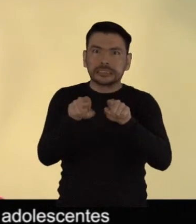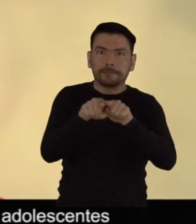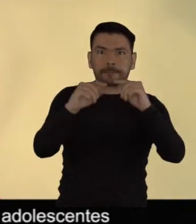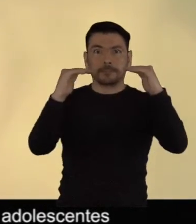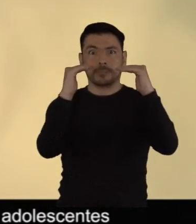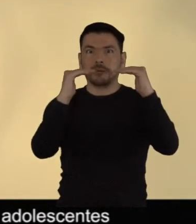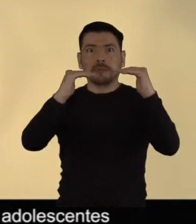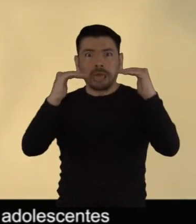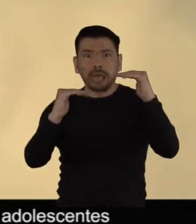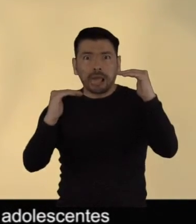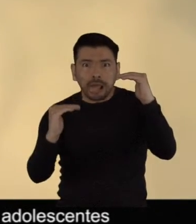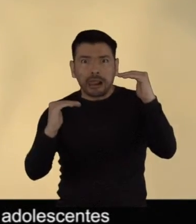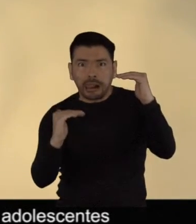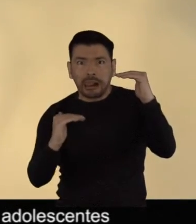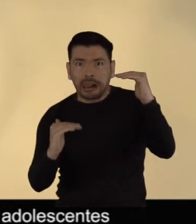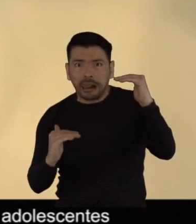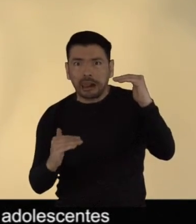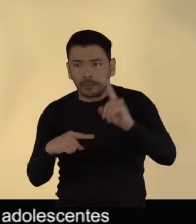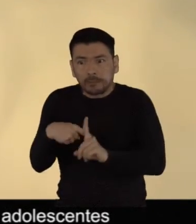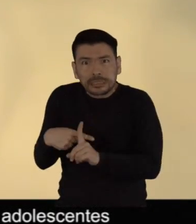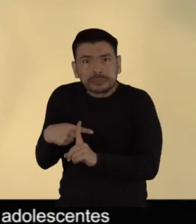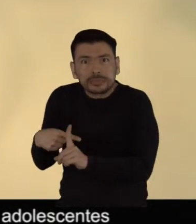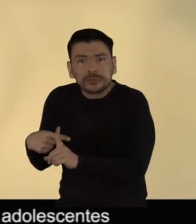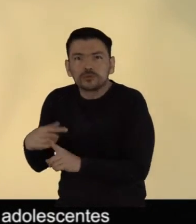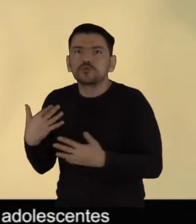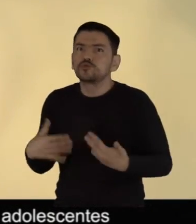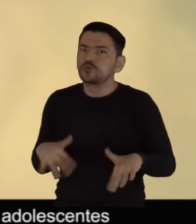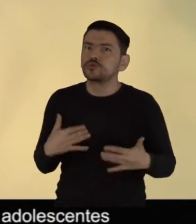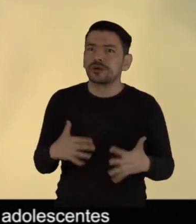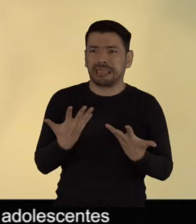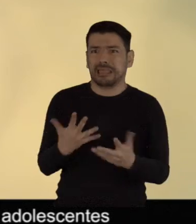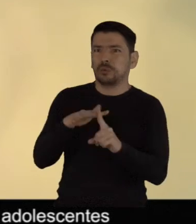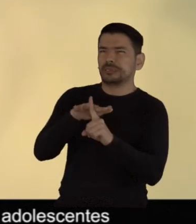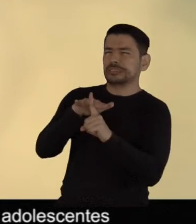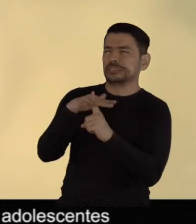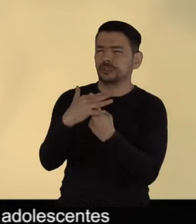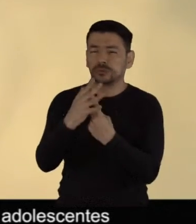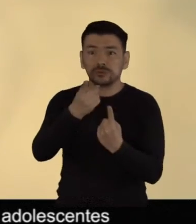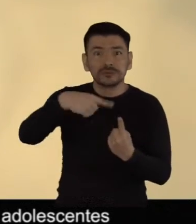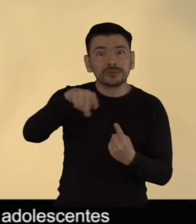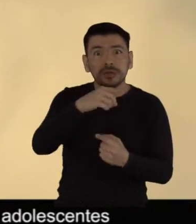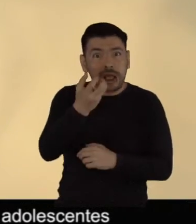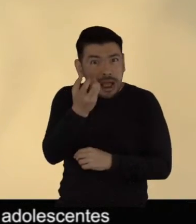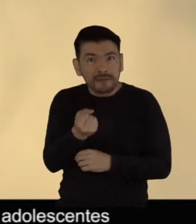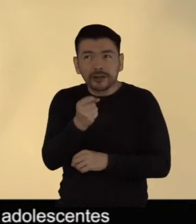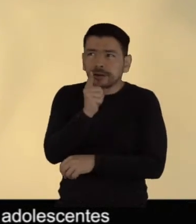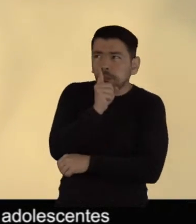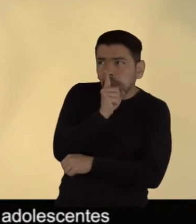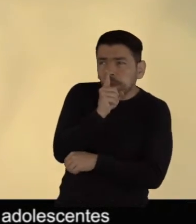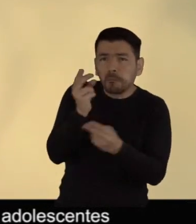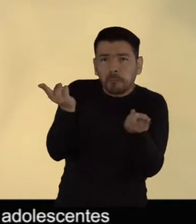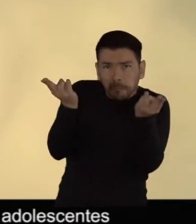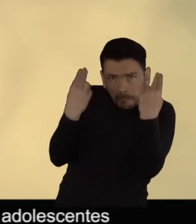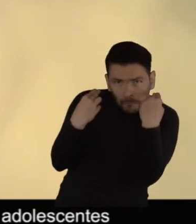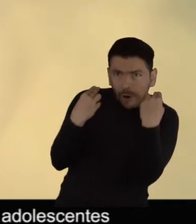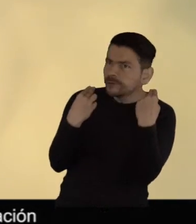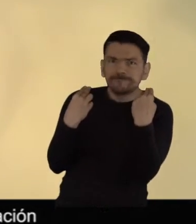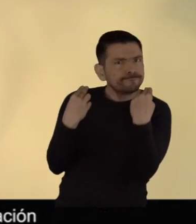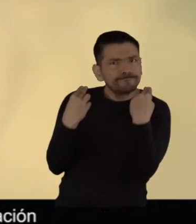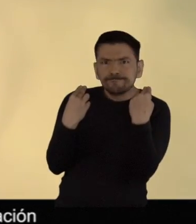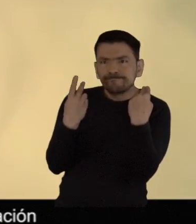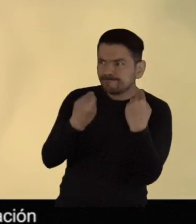frente a estas situaciones, las niñas, adolescentes y mujeres indígenas no se han quedado calladas. No,